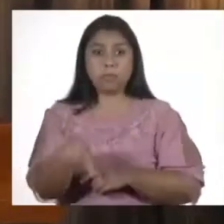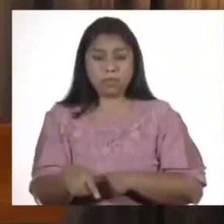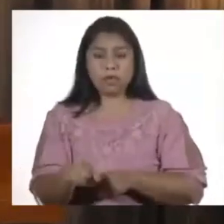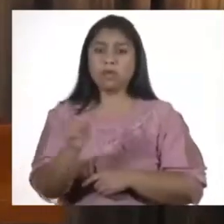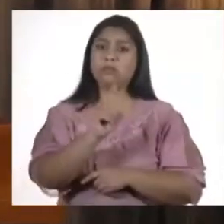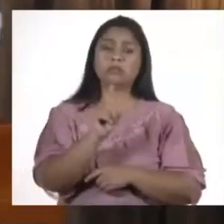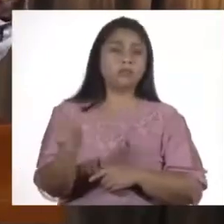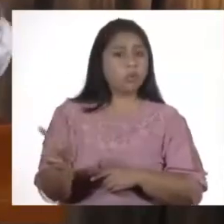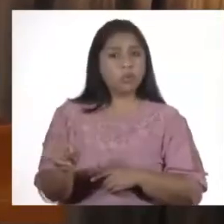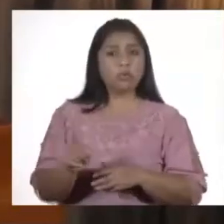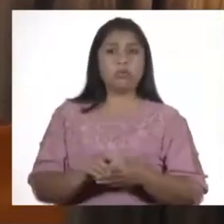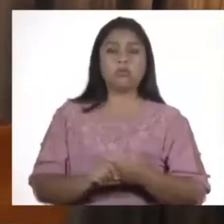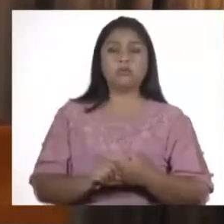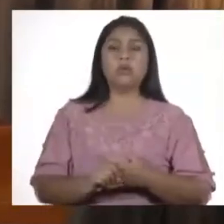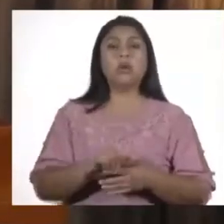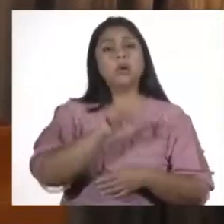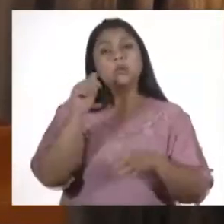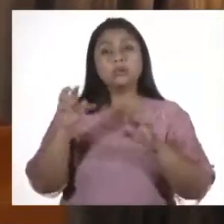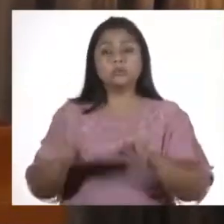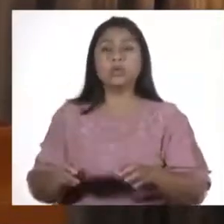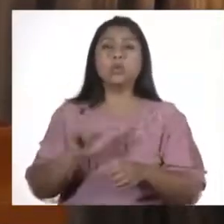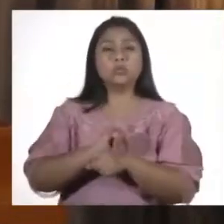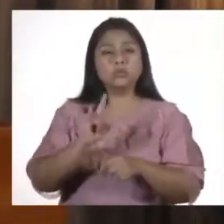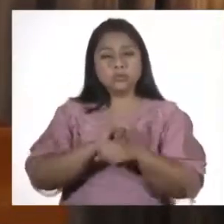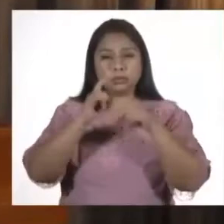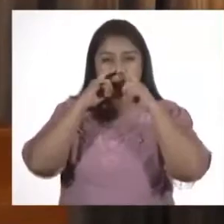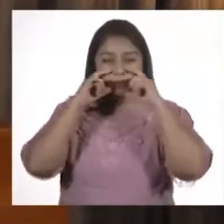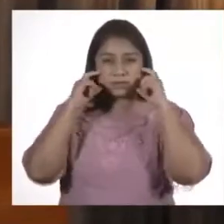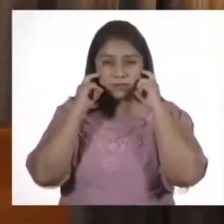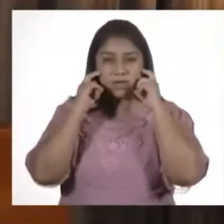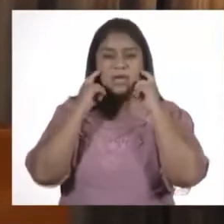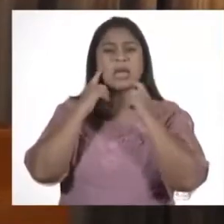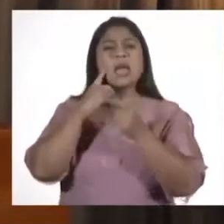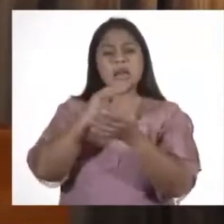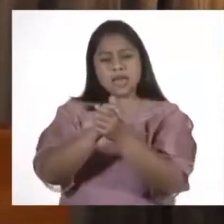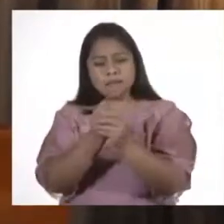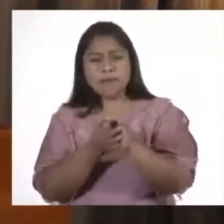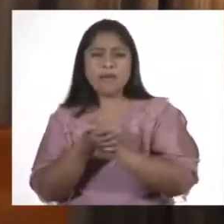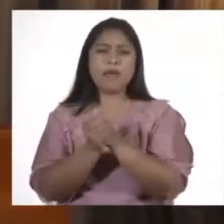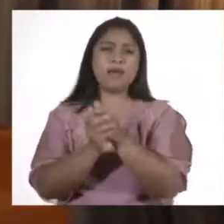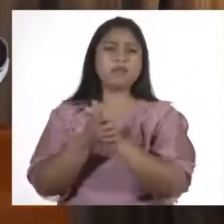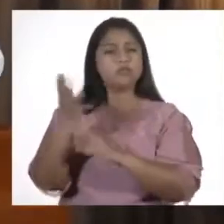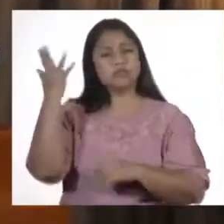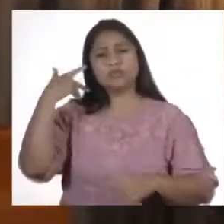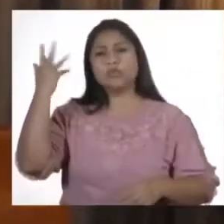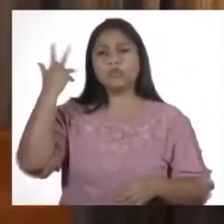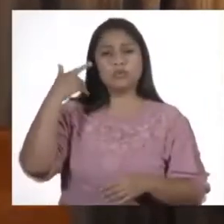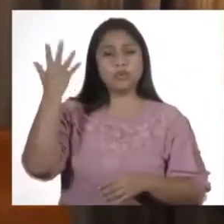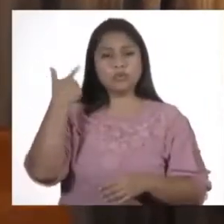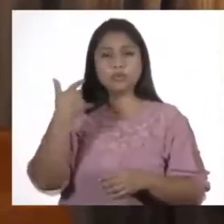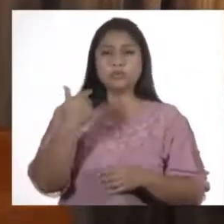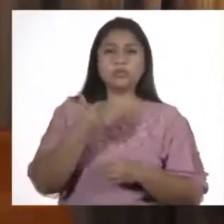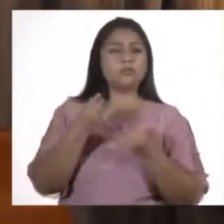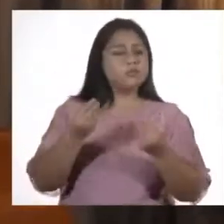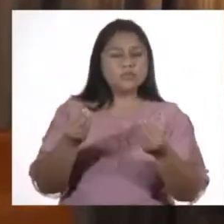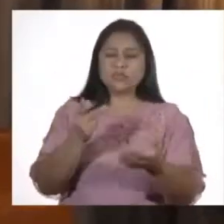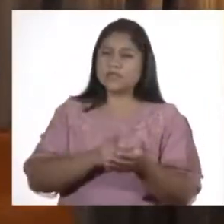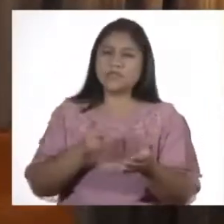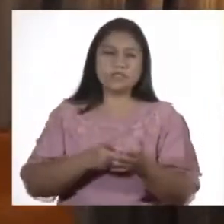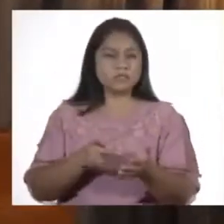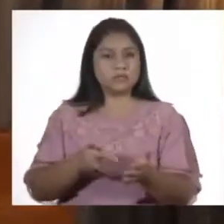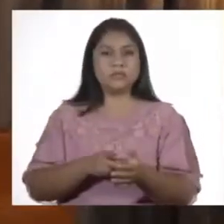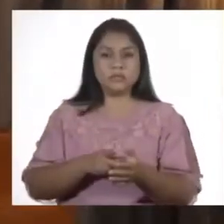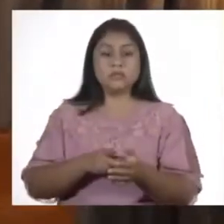resultamos contagiados, contagiemos a otros. Usemos la mascarilla. Lavémonos las manos todos los días, muchas